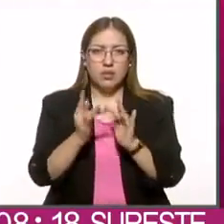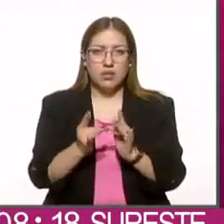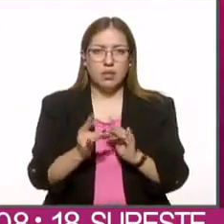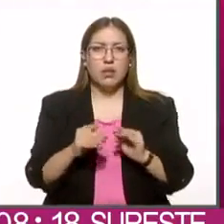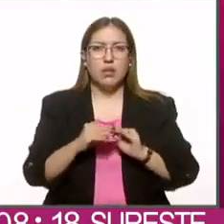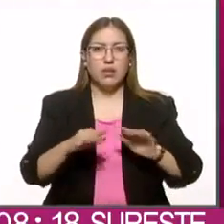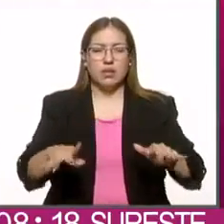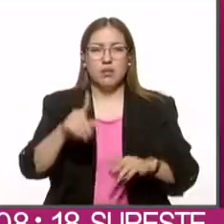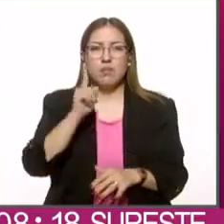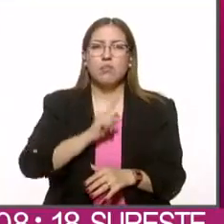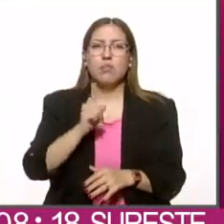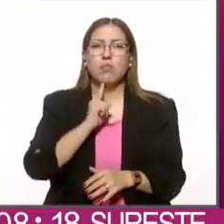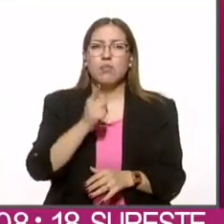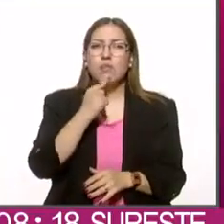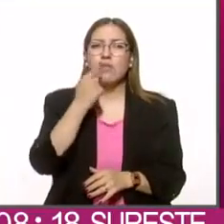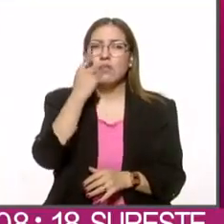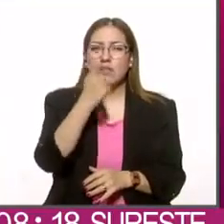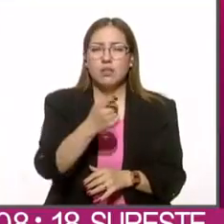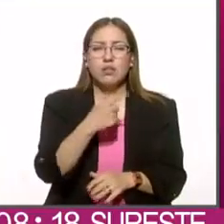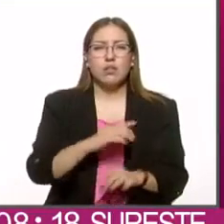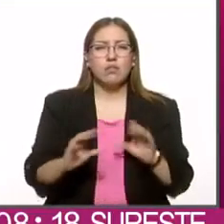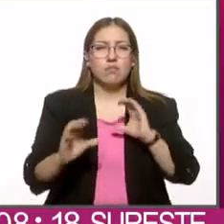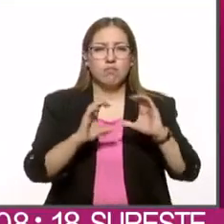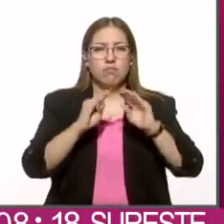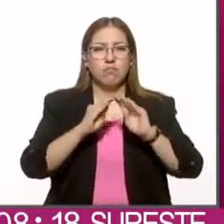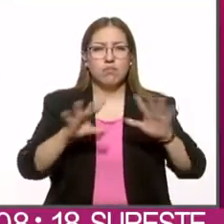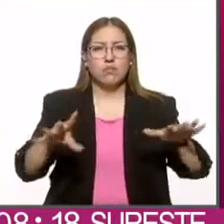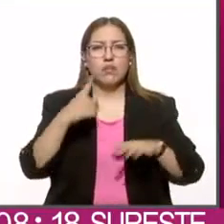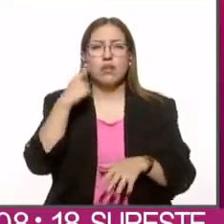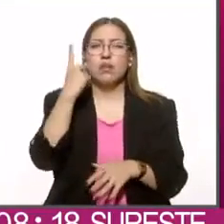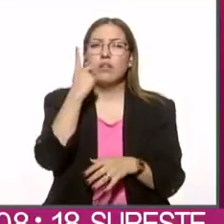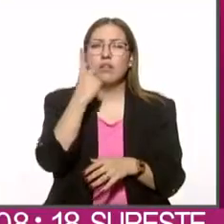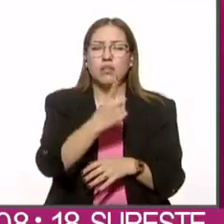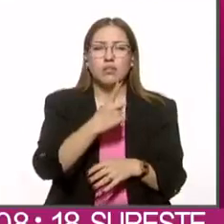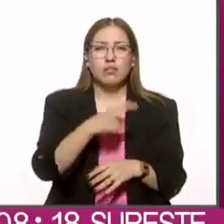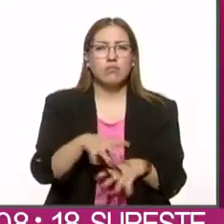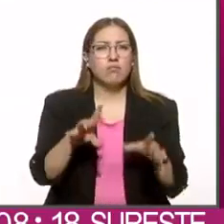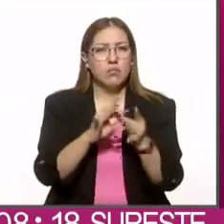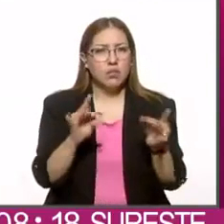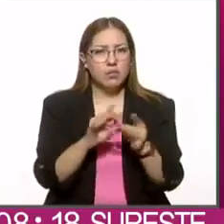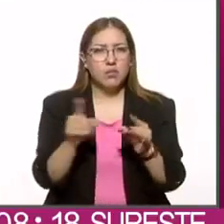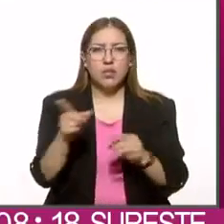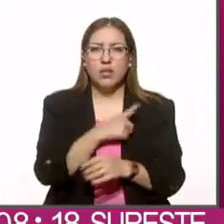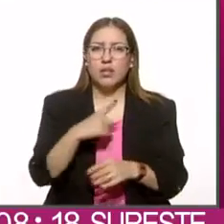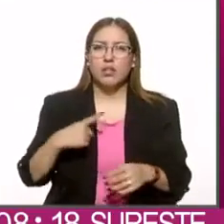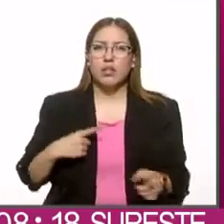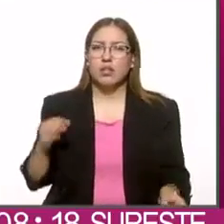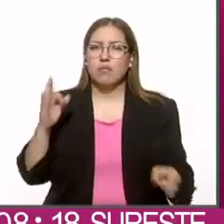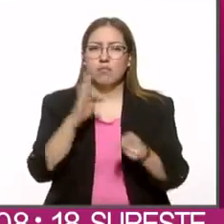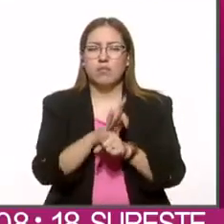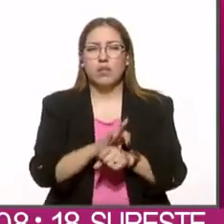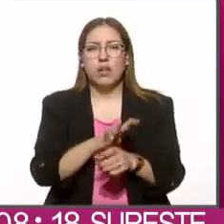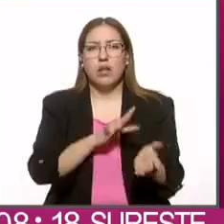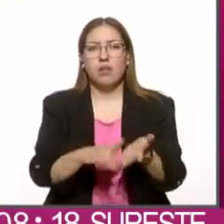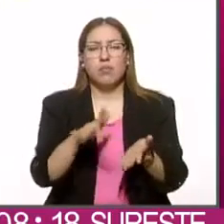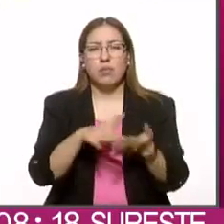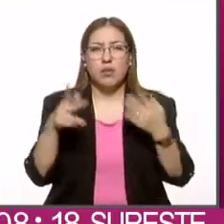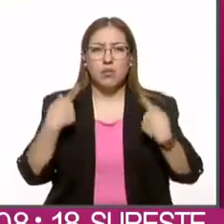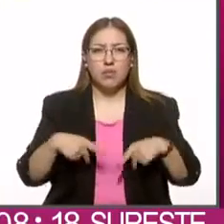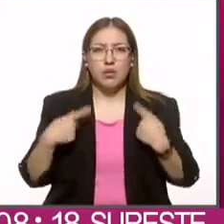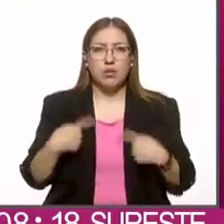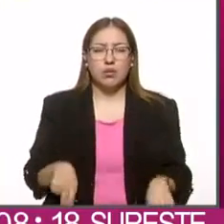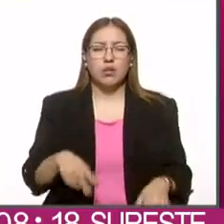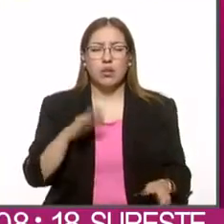por los derechos de la mujer emitió un comunicado. Ahí explicó que tuvo que ser auxiliada por el mecanismo de protección para